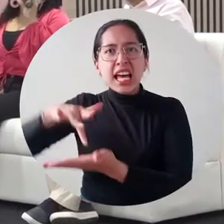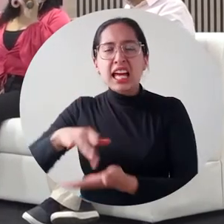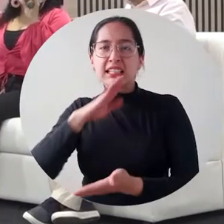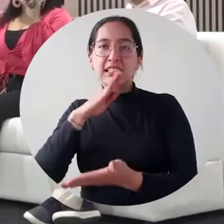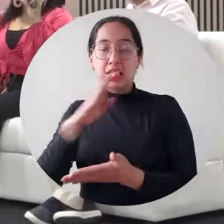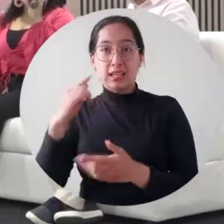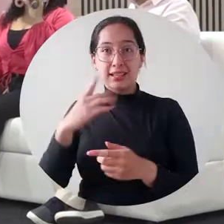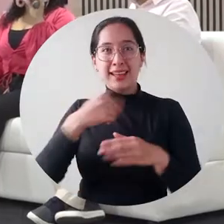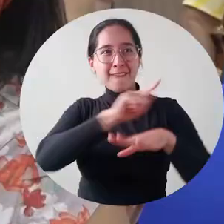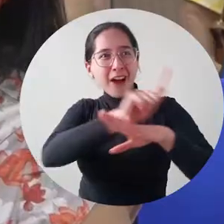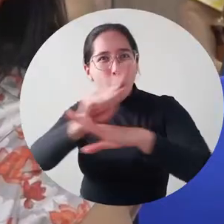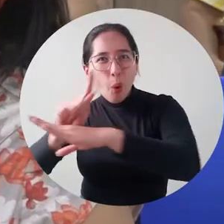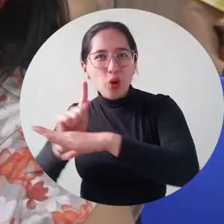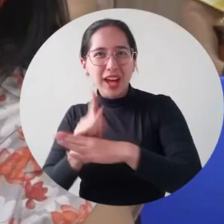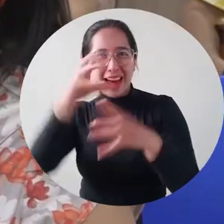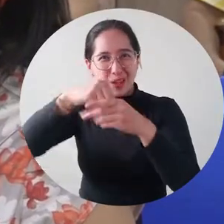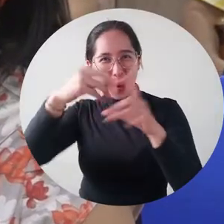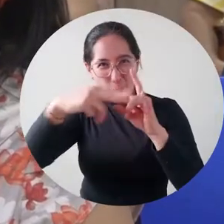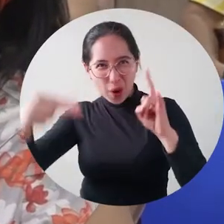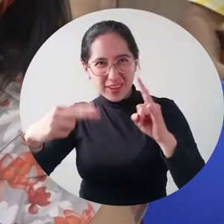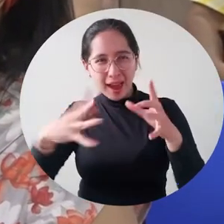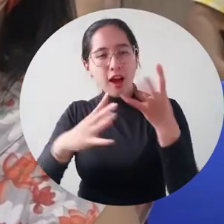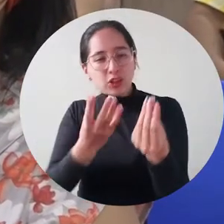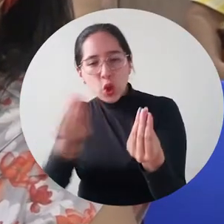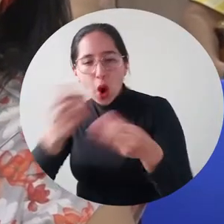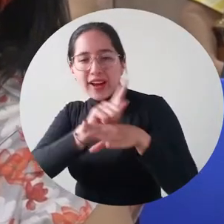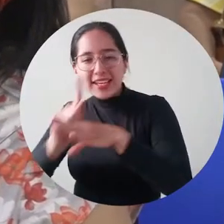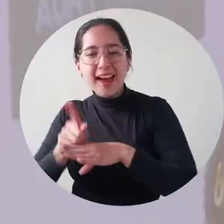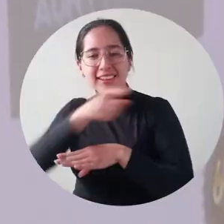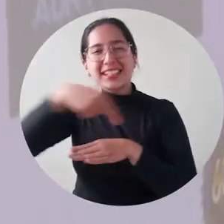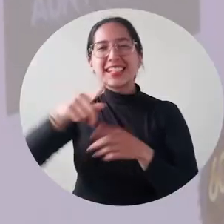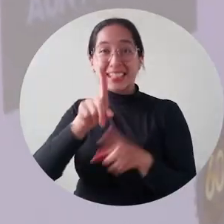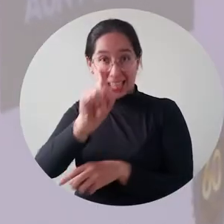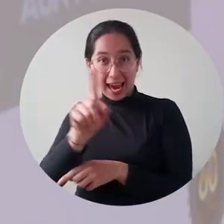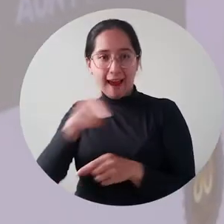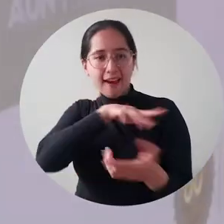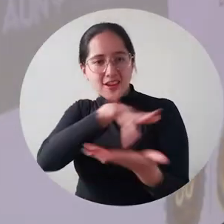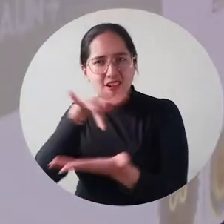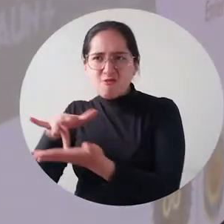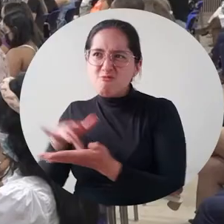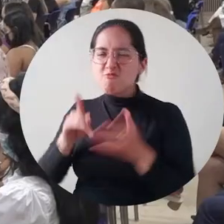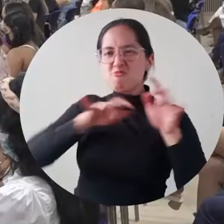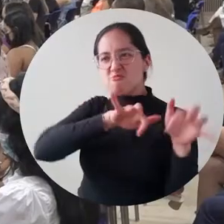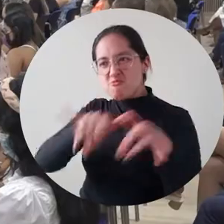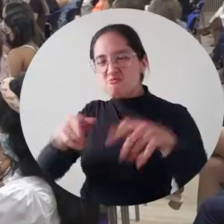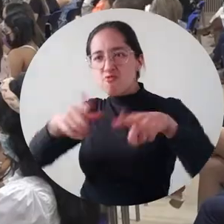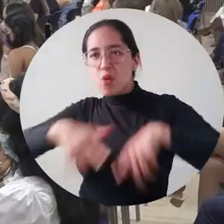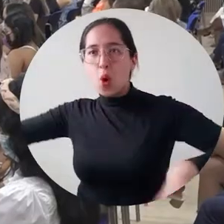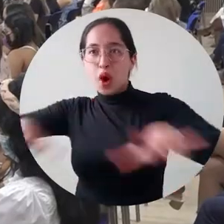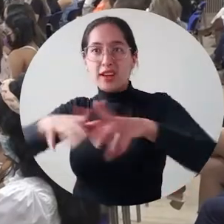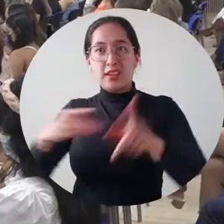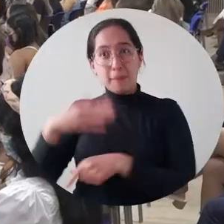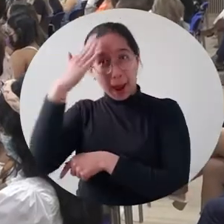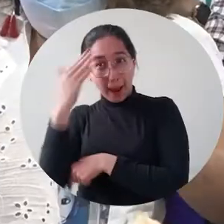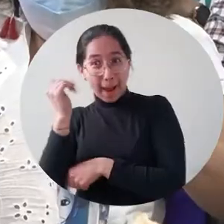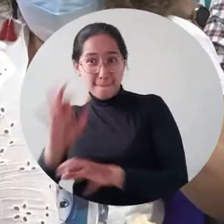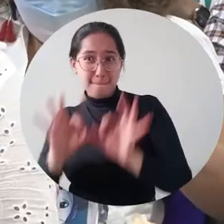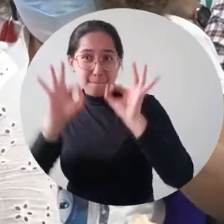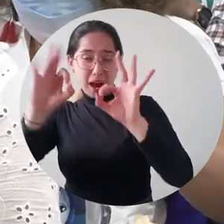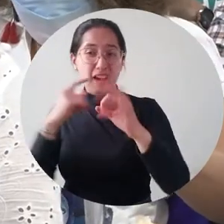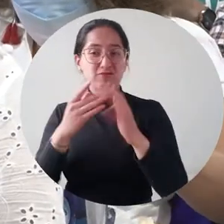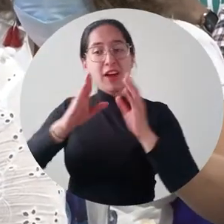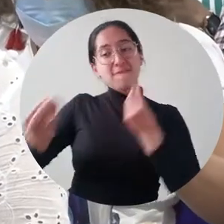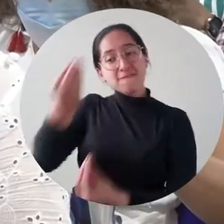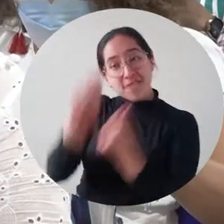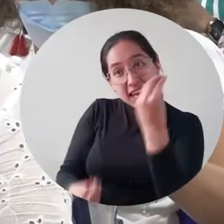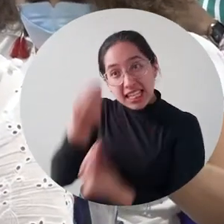participación especial de docentes de las seis facultades de la Alma Mater. Asimismo, se realizó una charla a cargo de la Academia de Ciencias Exactas,